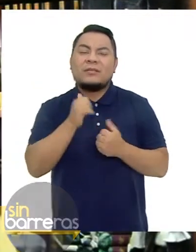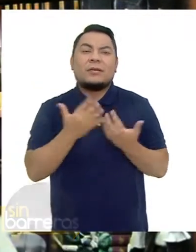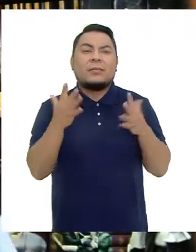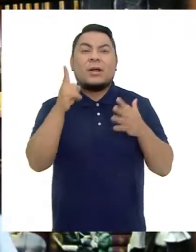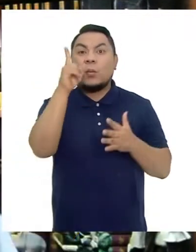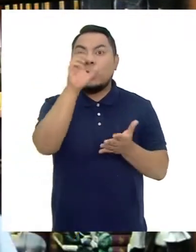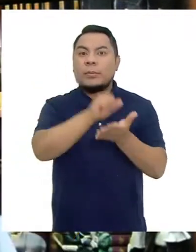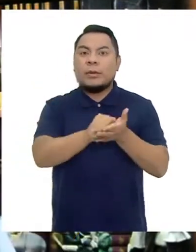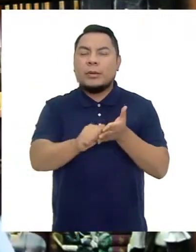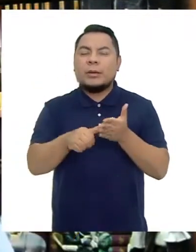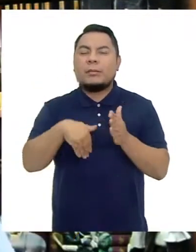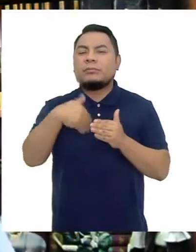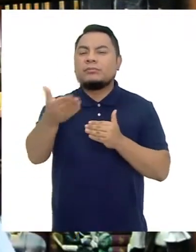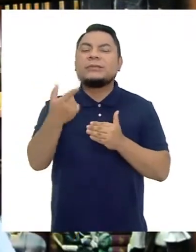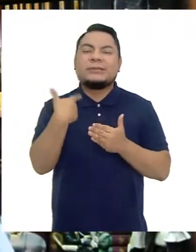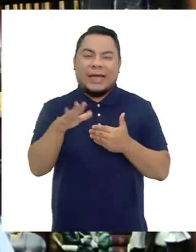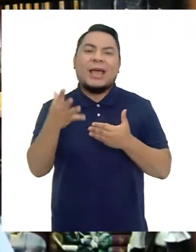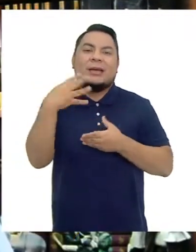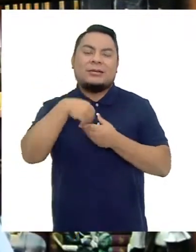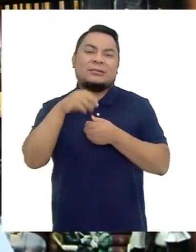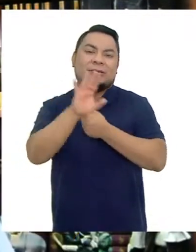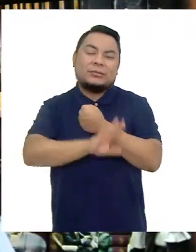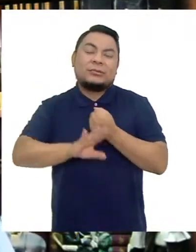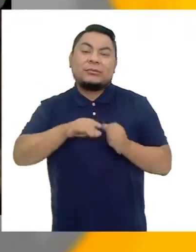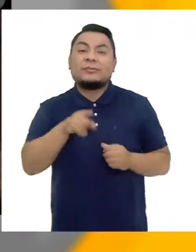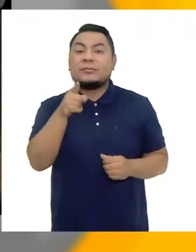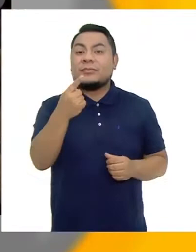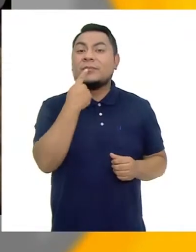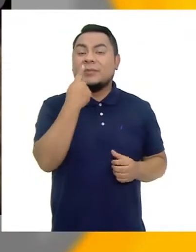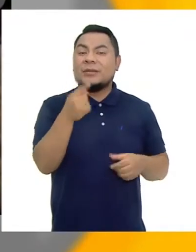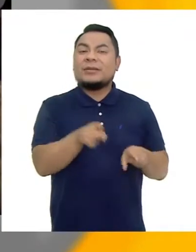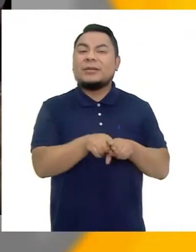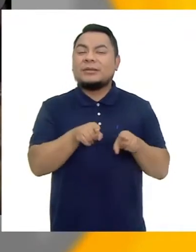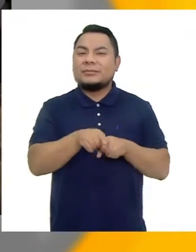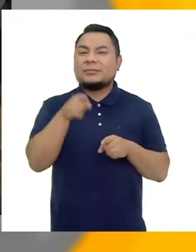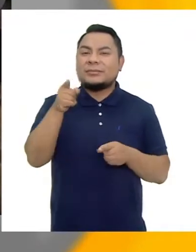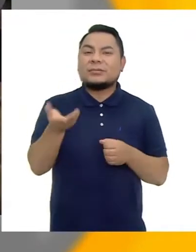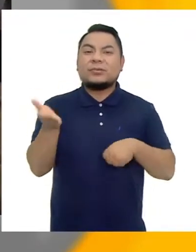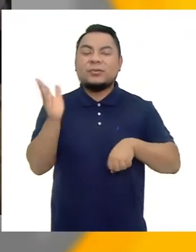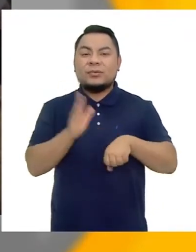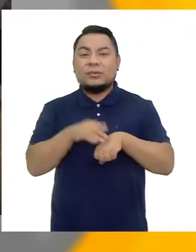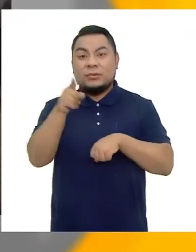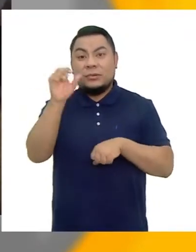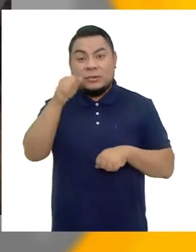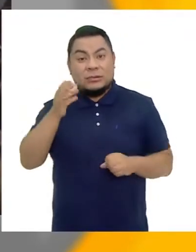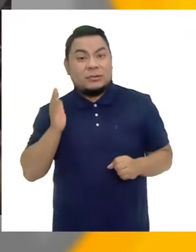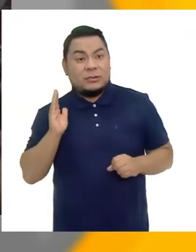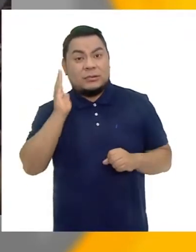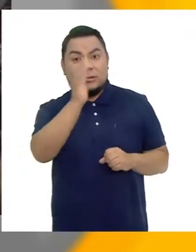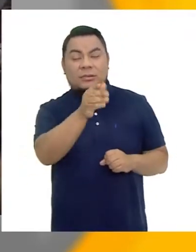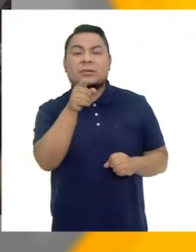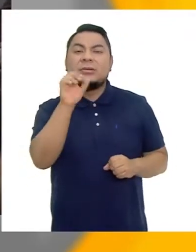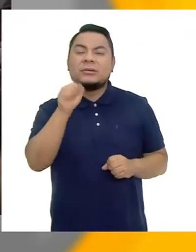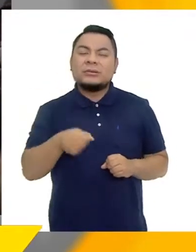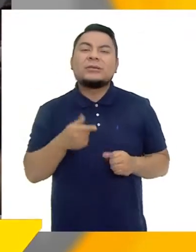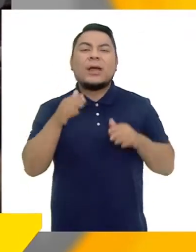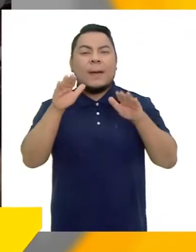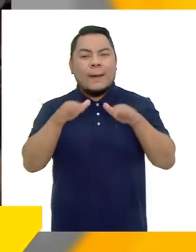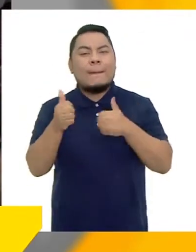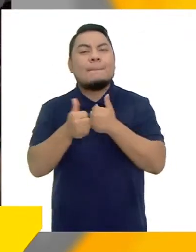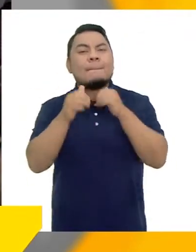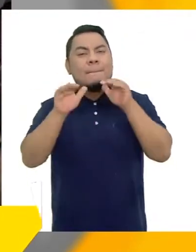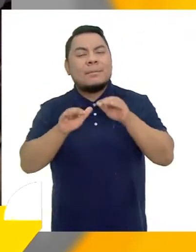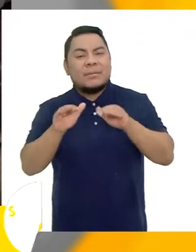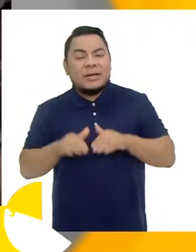hasta un mes O más de un mes que van a crear los anticuerpos Y bien lo has dicho también Gina Respecto a si van a salir Que sea lo menos